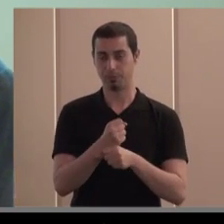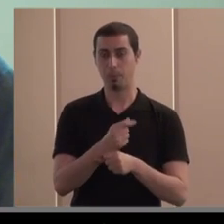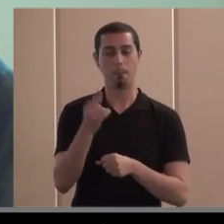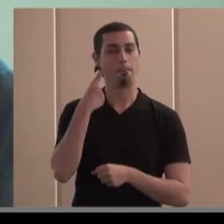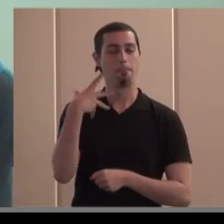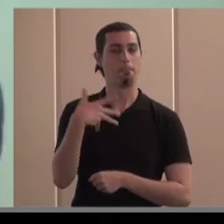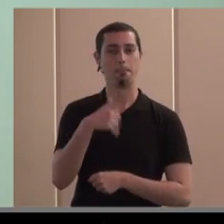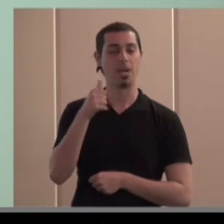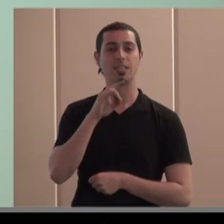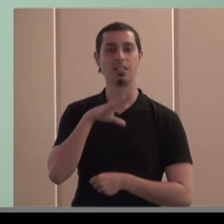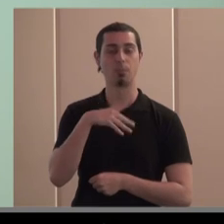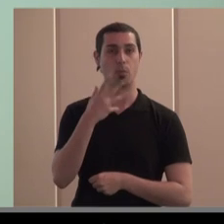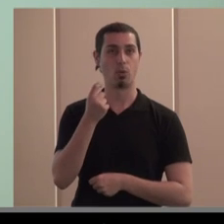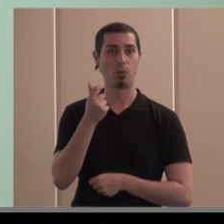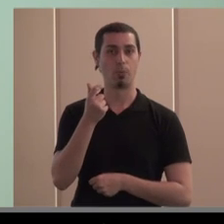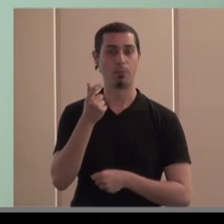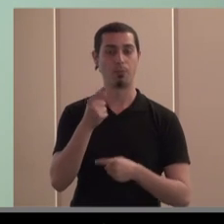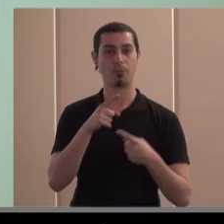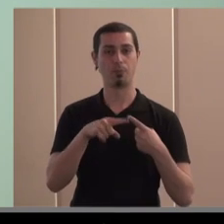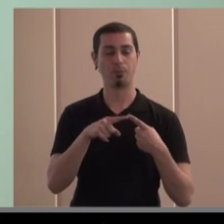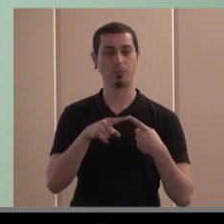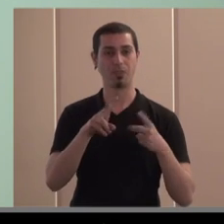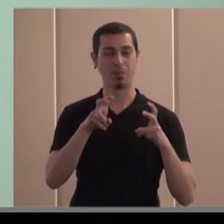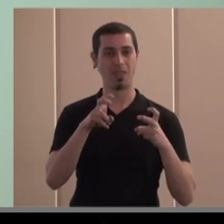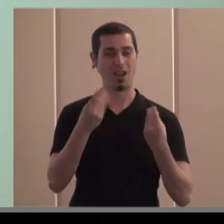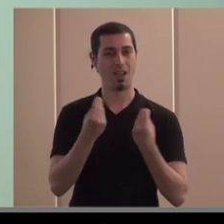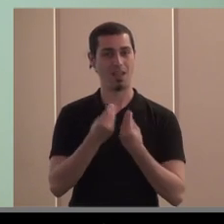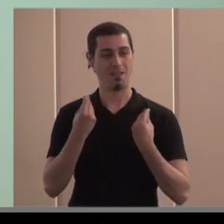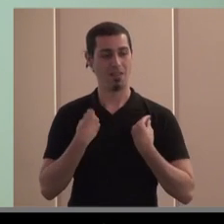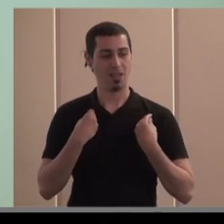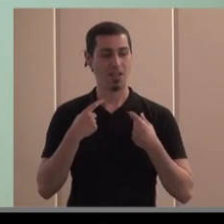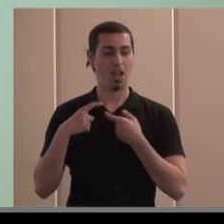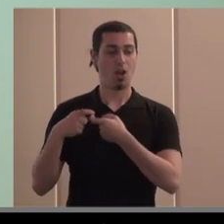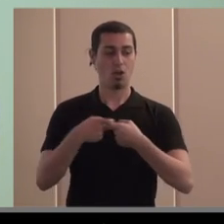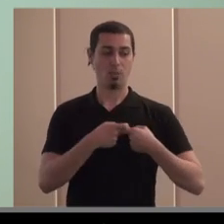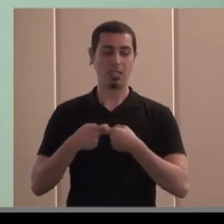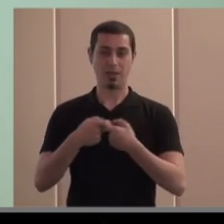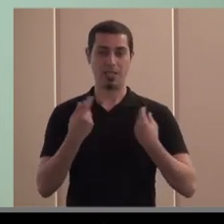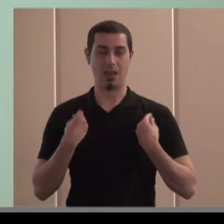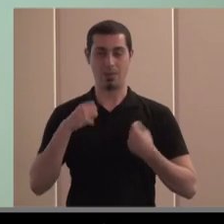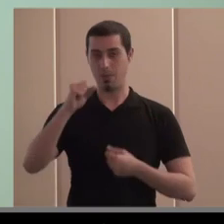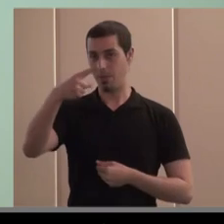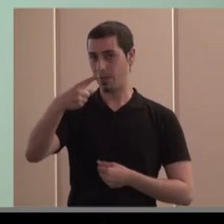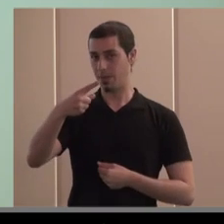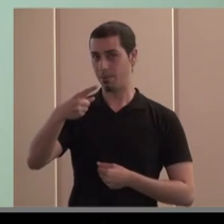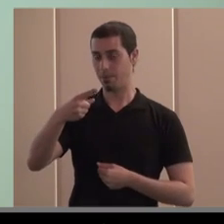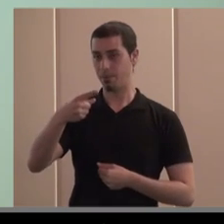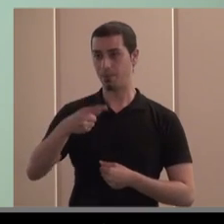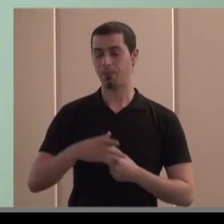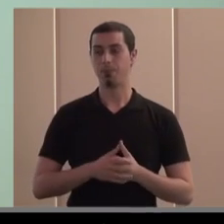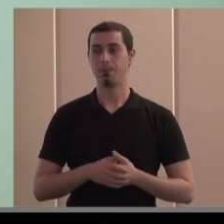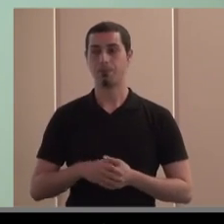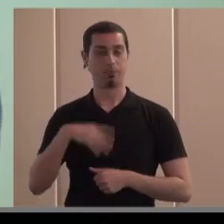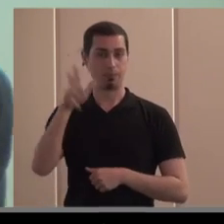famoso posiblemente tristemente sea las cooperativas de viviendas que además aparece cada vez y nos pegan de tortazos cada vez que aparece